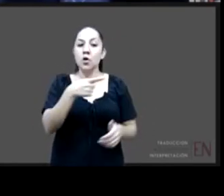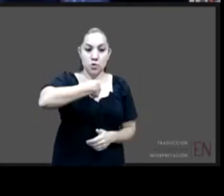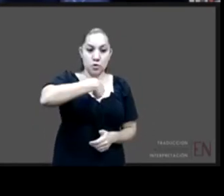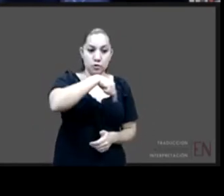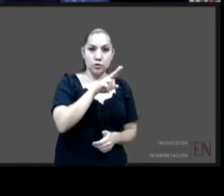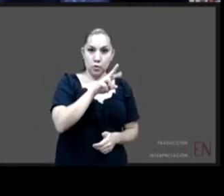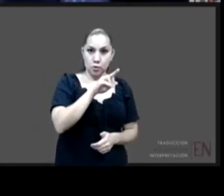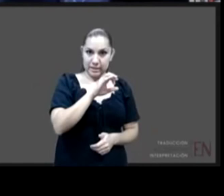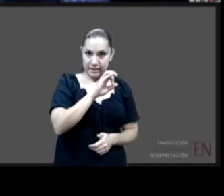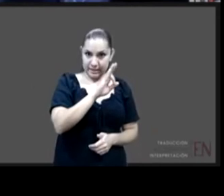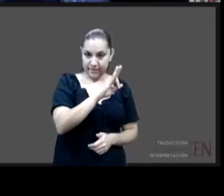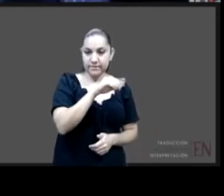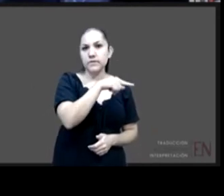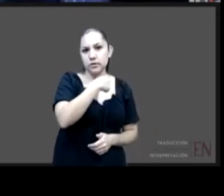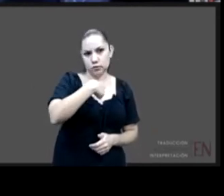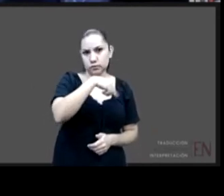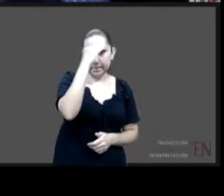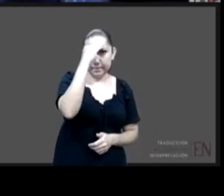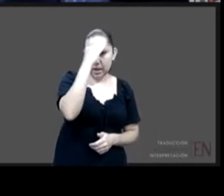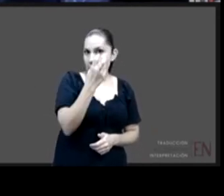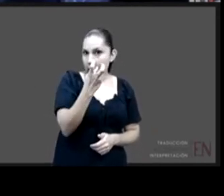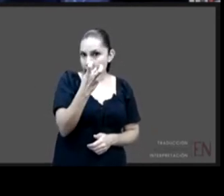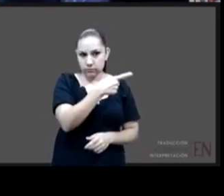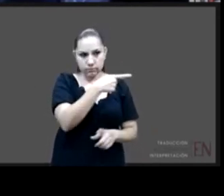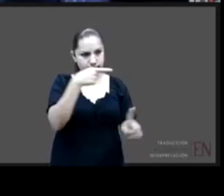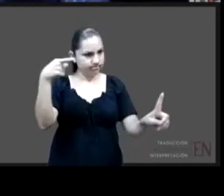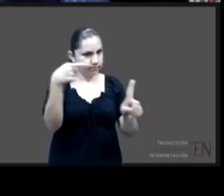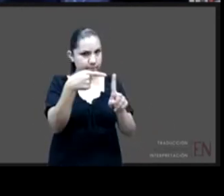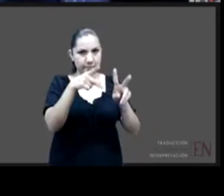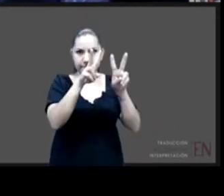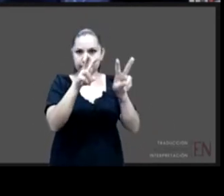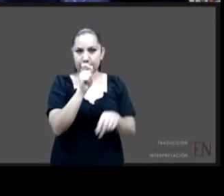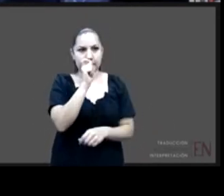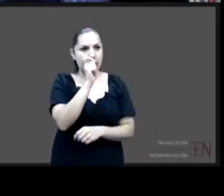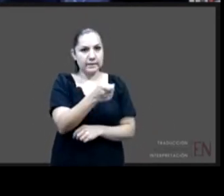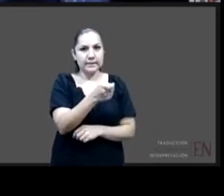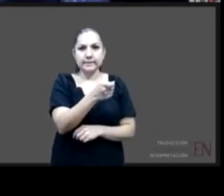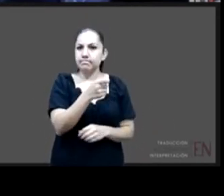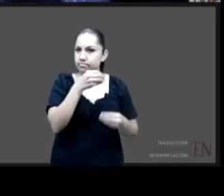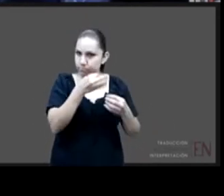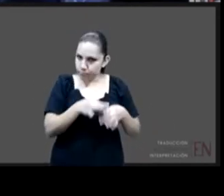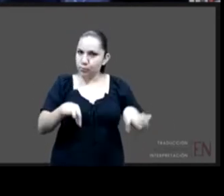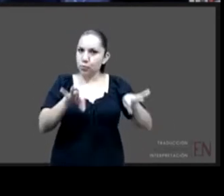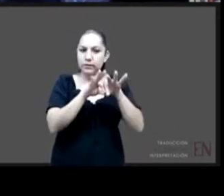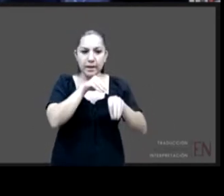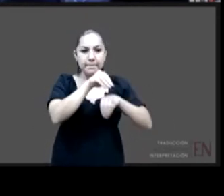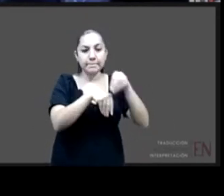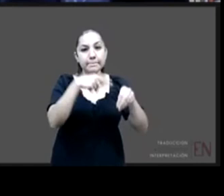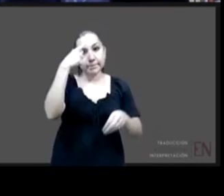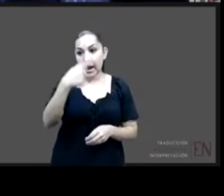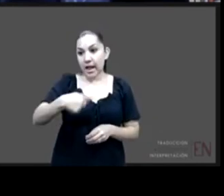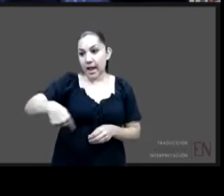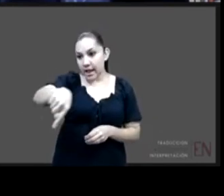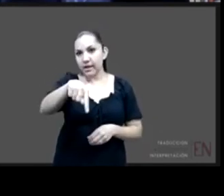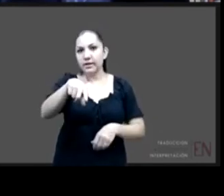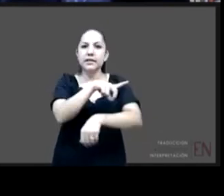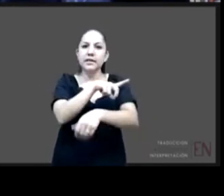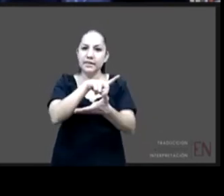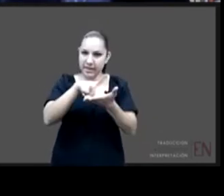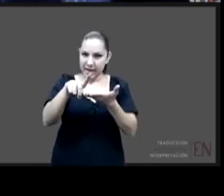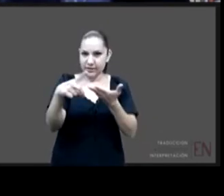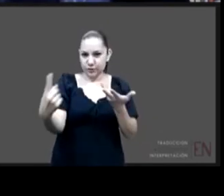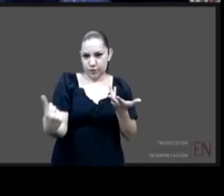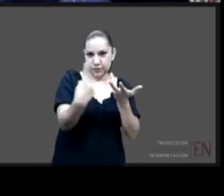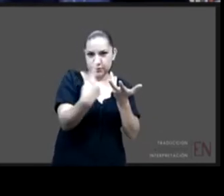que garantice el derecho a vivir en familia y en un determinado momento cuando este